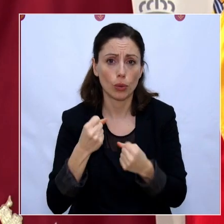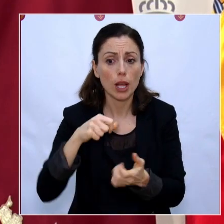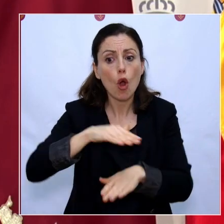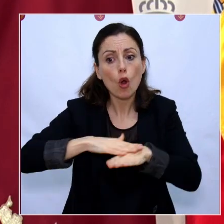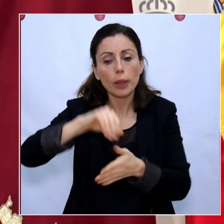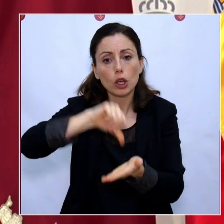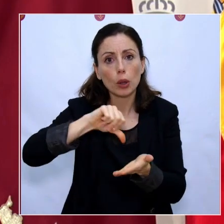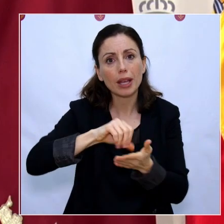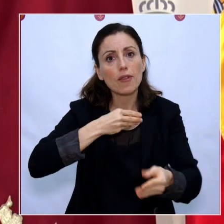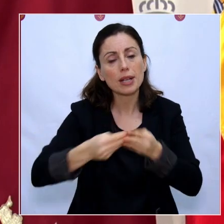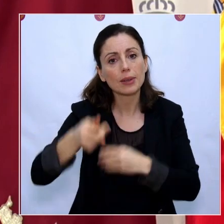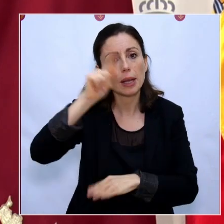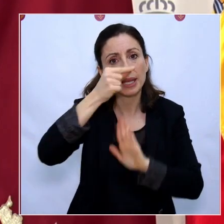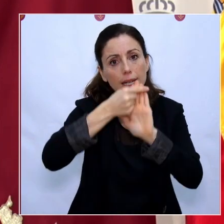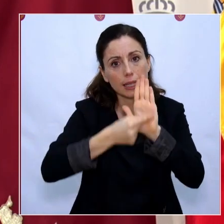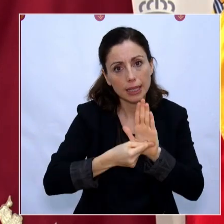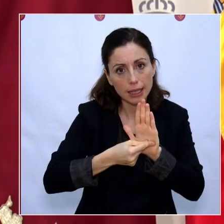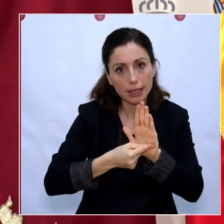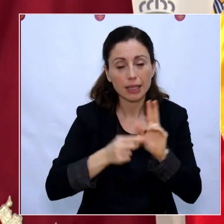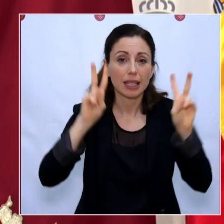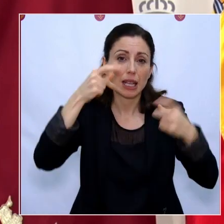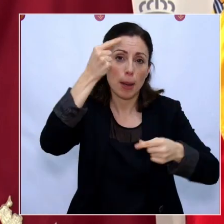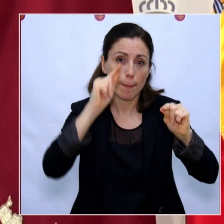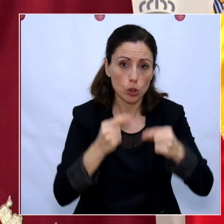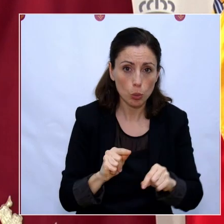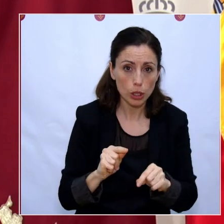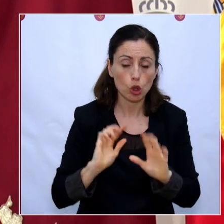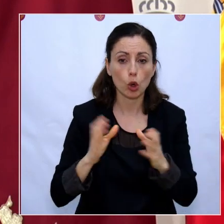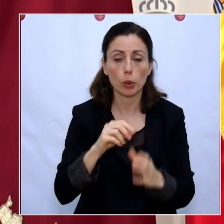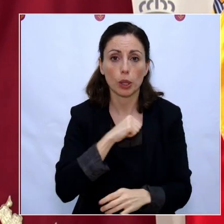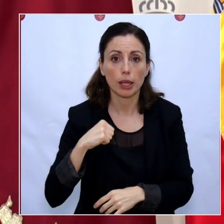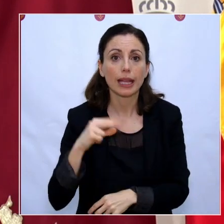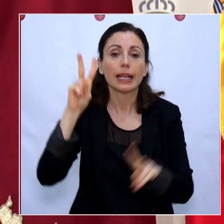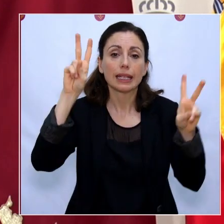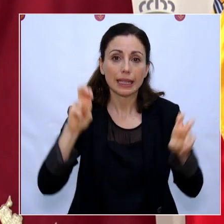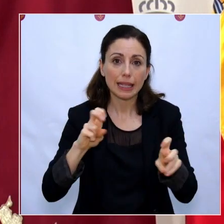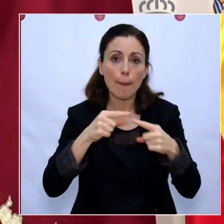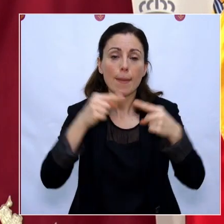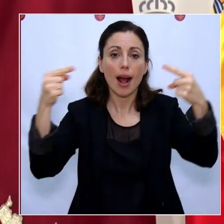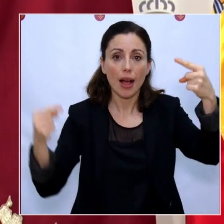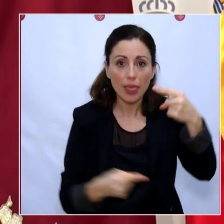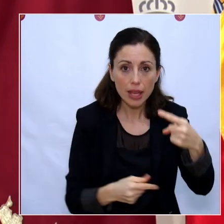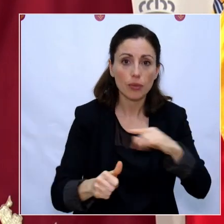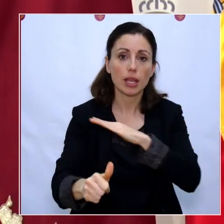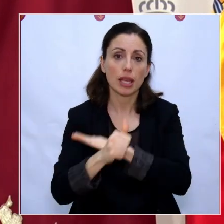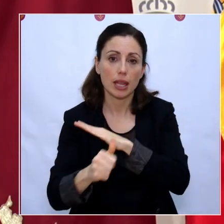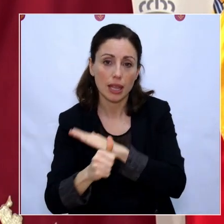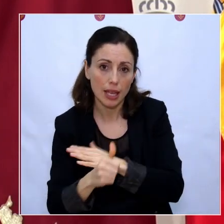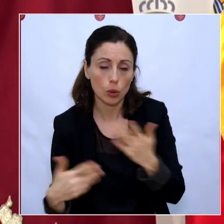flexibilizar los criterios de estabilidad presupuestaria de las comunidades autónomas. Y hablo de déficit, de deuda y de regla de gasto.